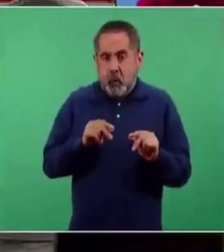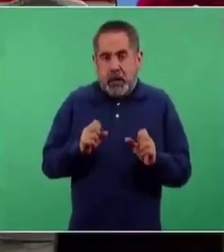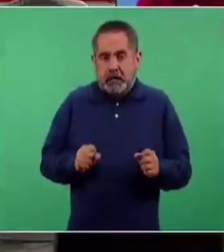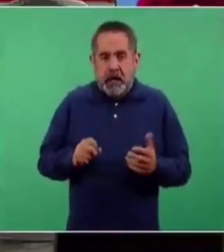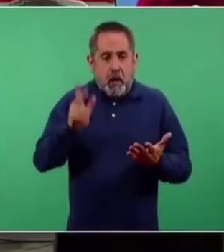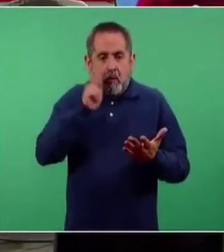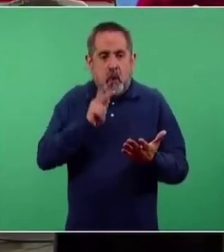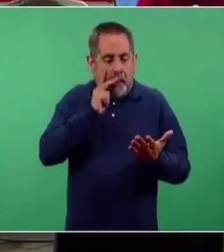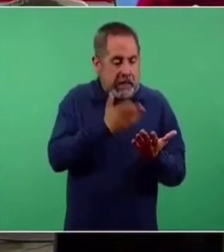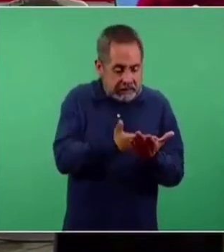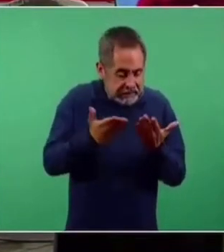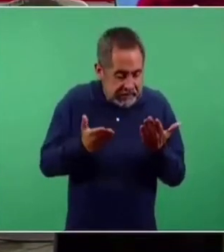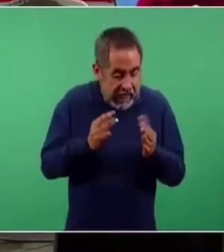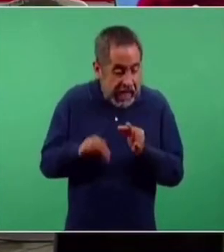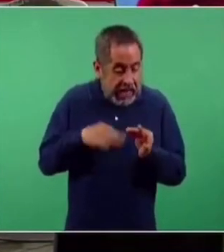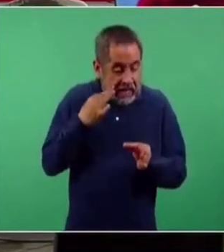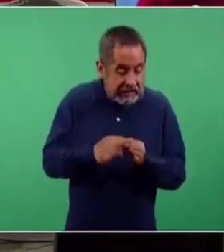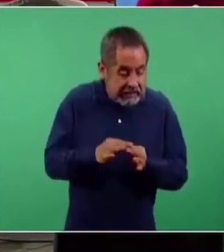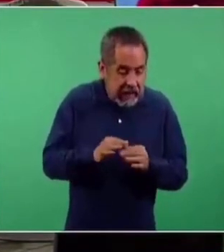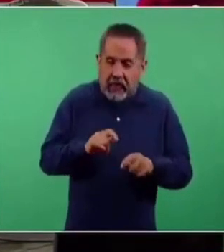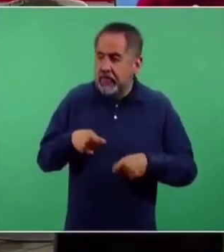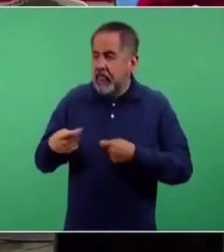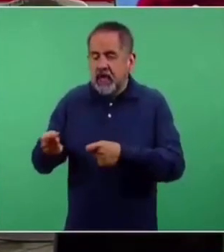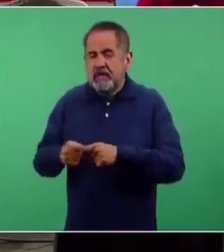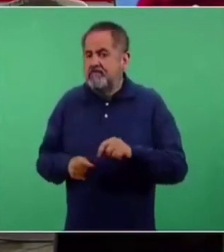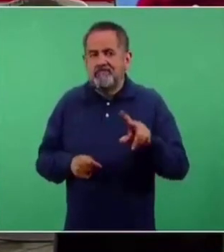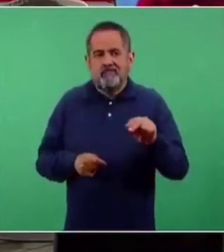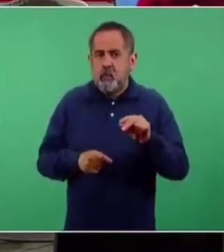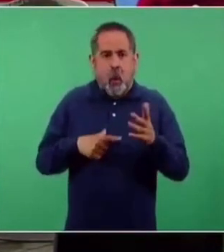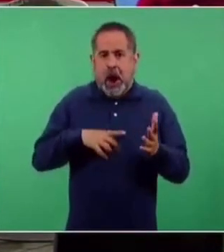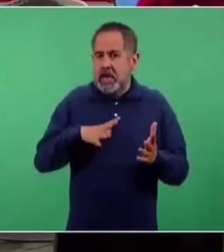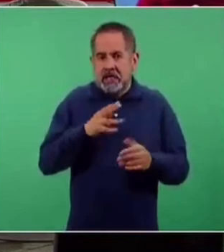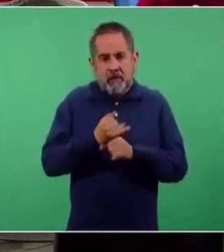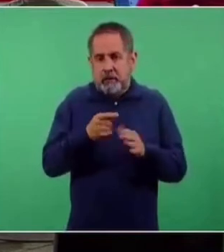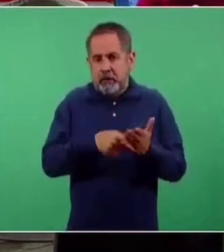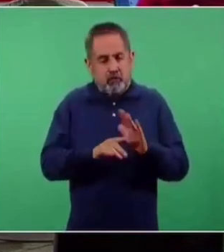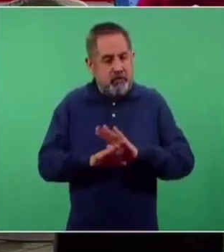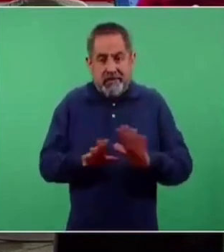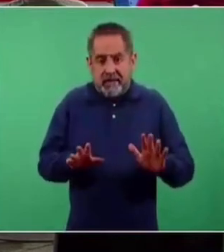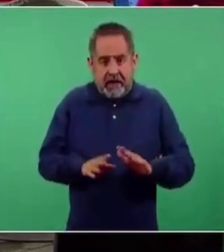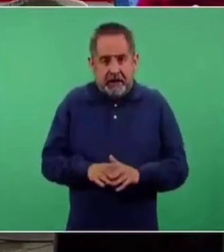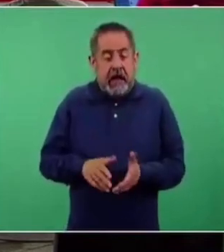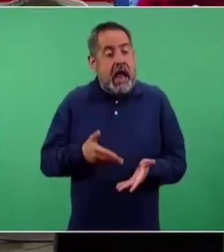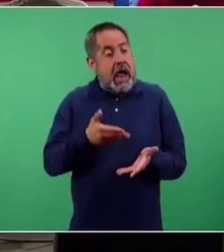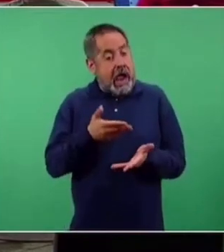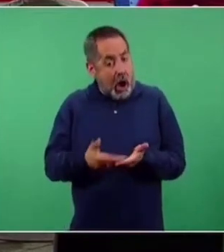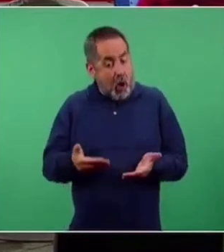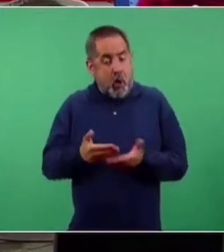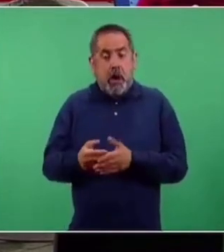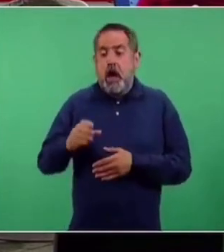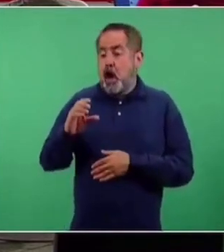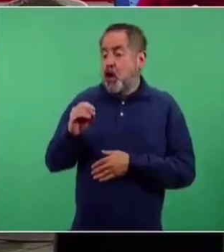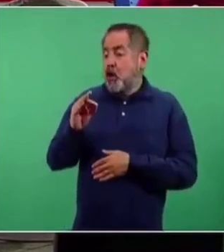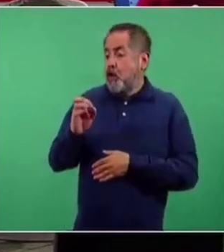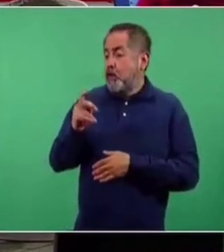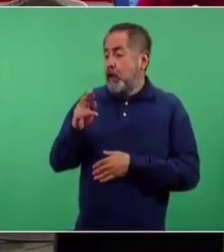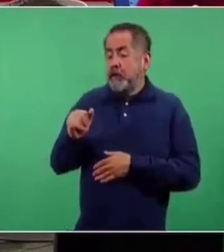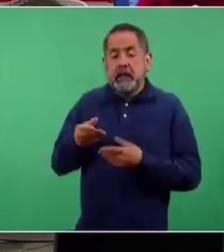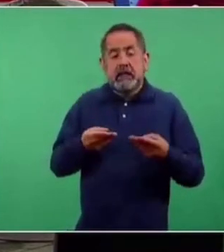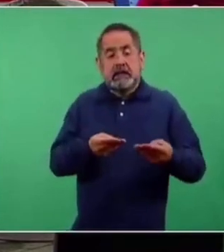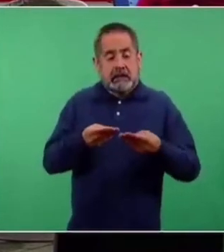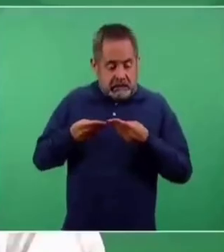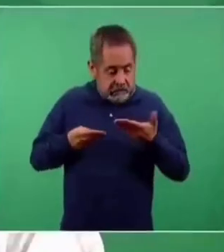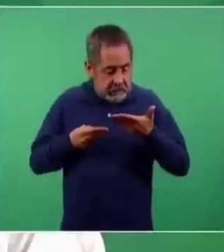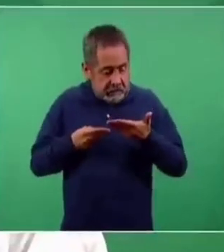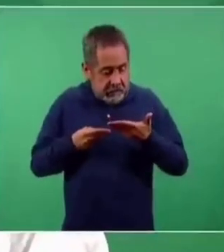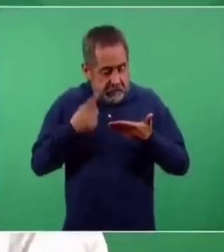la evidencia no estaba lista para la indicación correspondiente. En este momento, la autorización de uso de emergencia es para